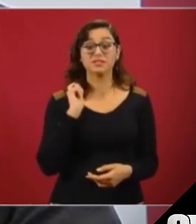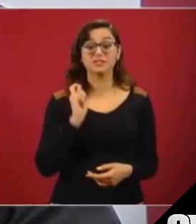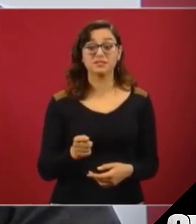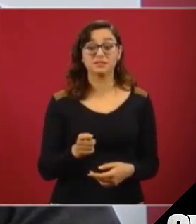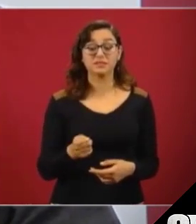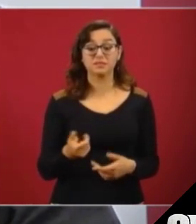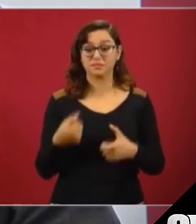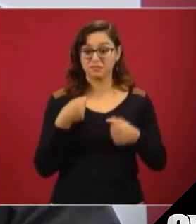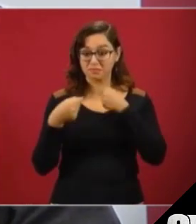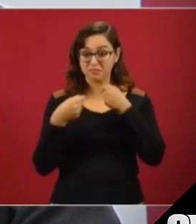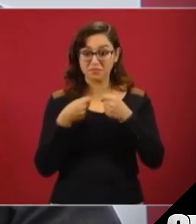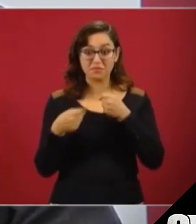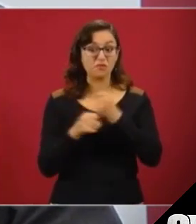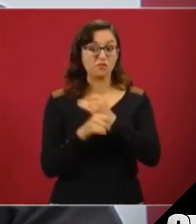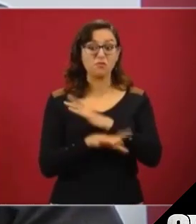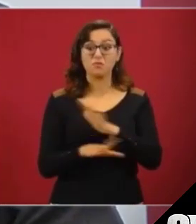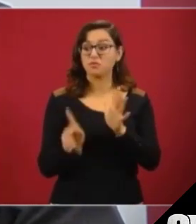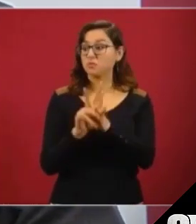a los medios de información.